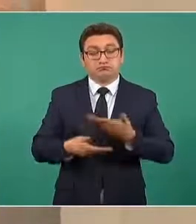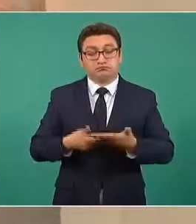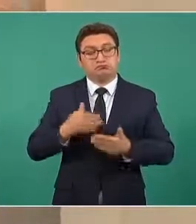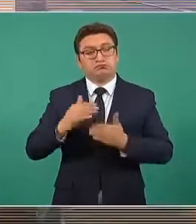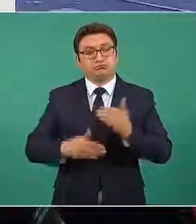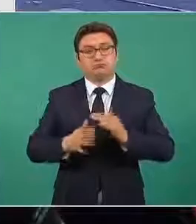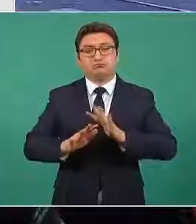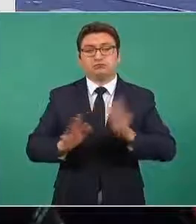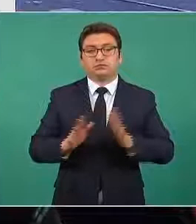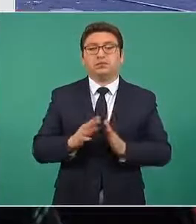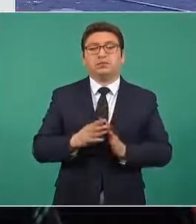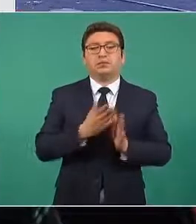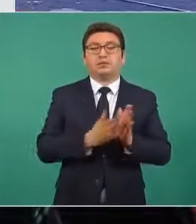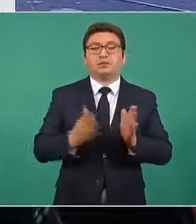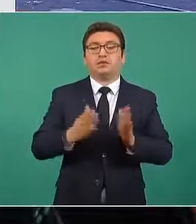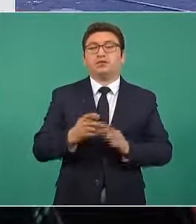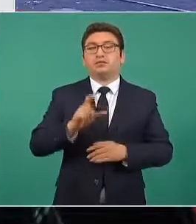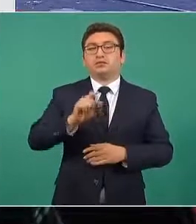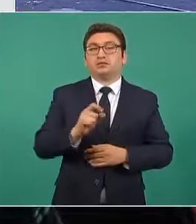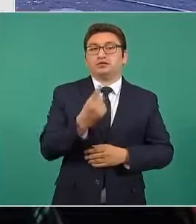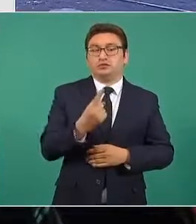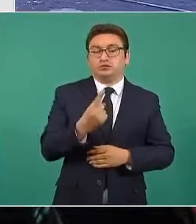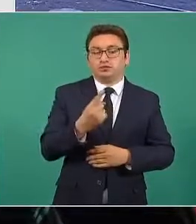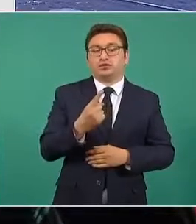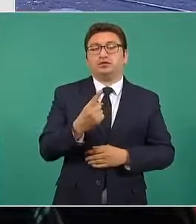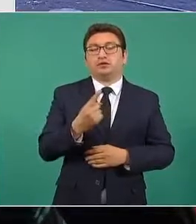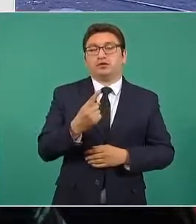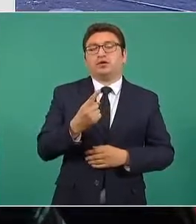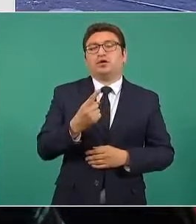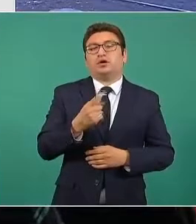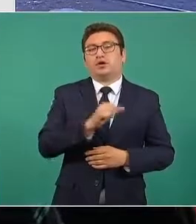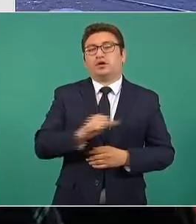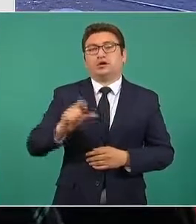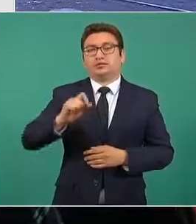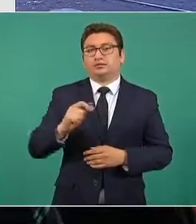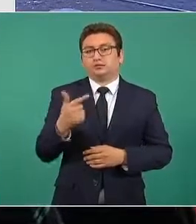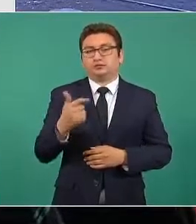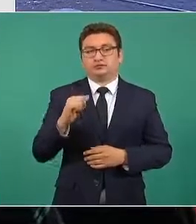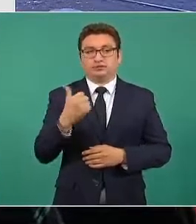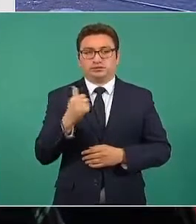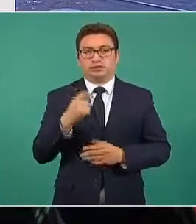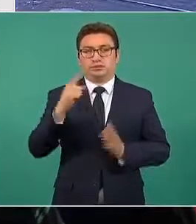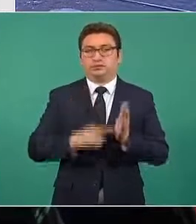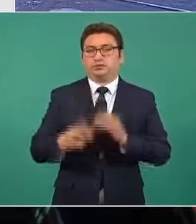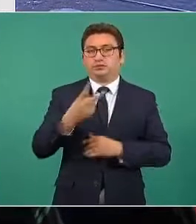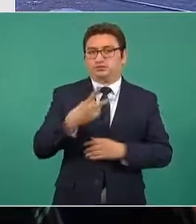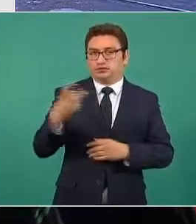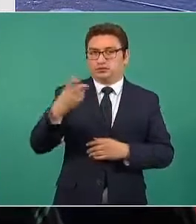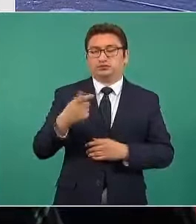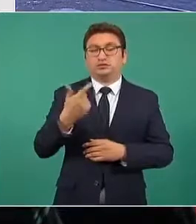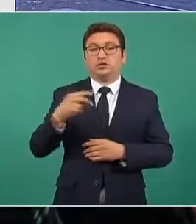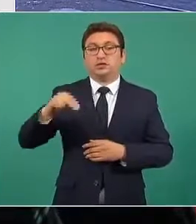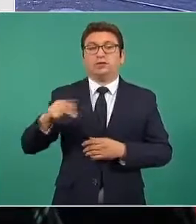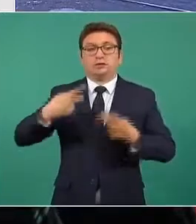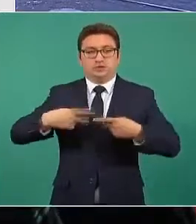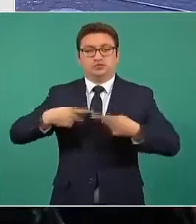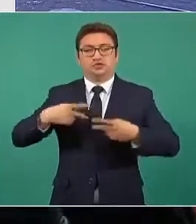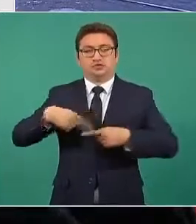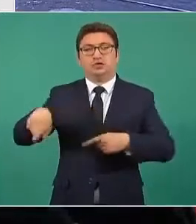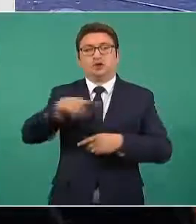solamente en este mes lo tuvimos del 21 al 27 de agosto y ya solamente con 1.200 integrantes de la Guardia Nacional,